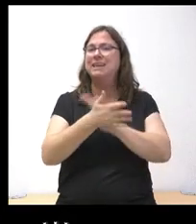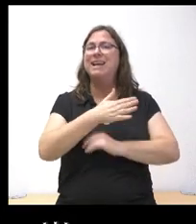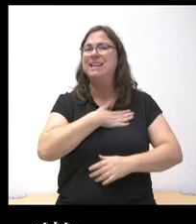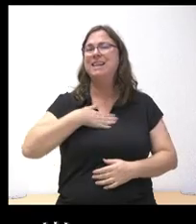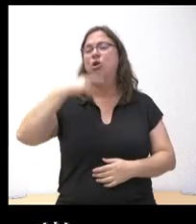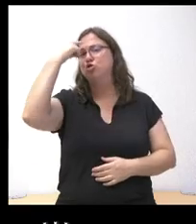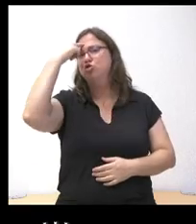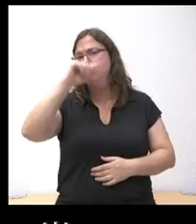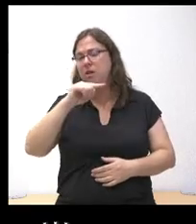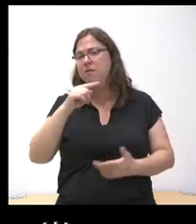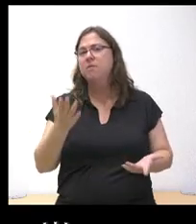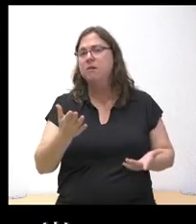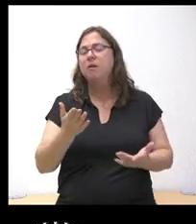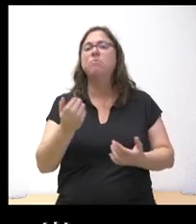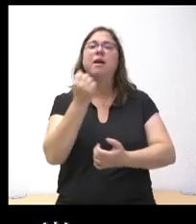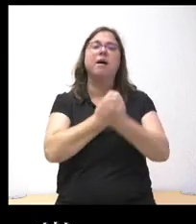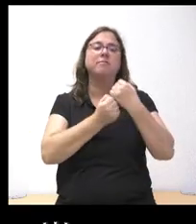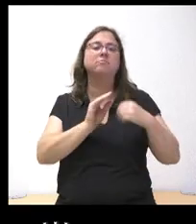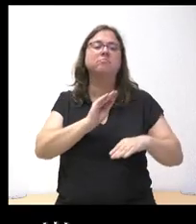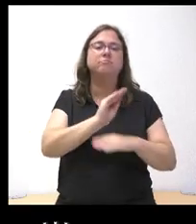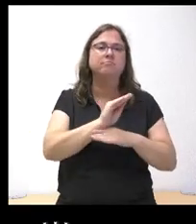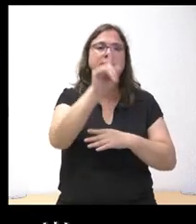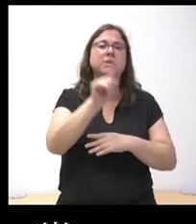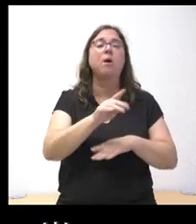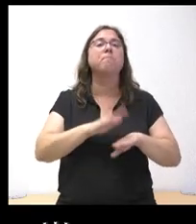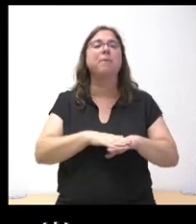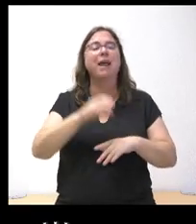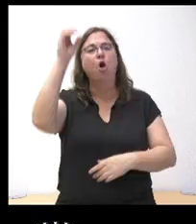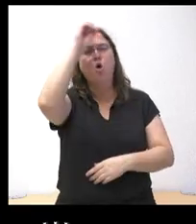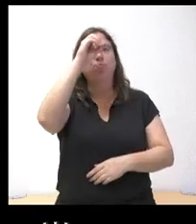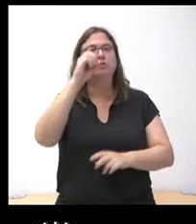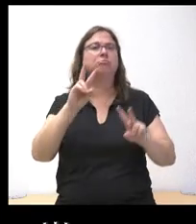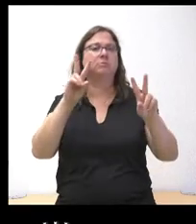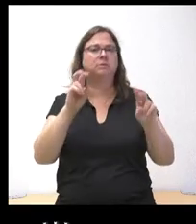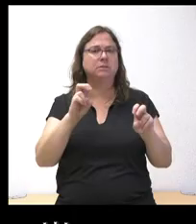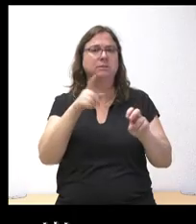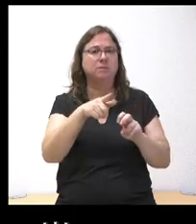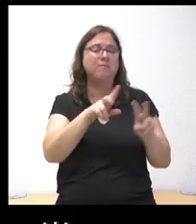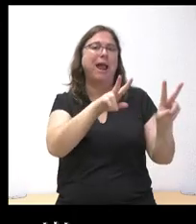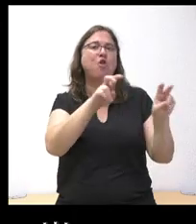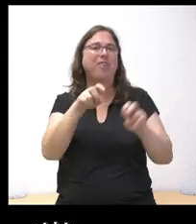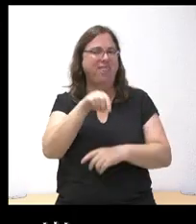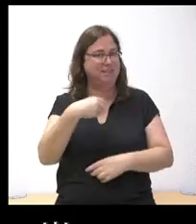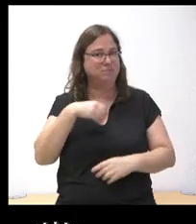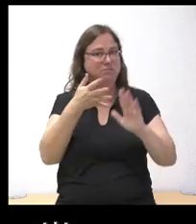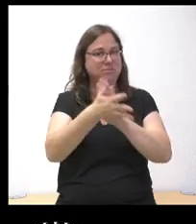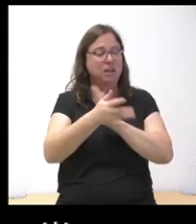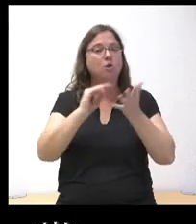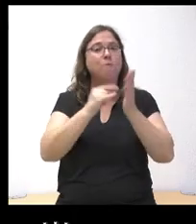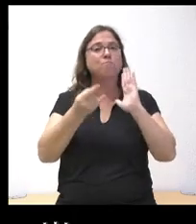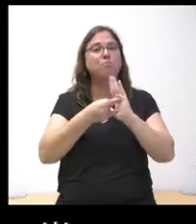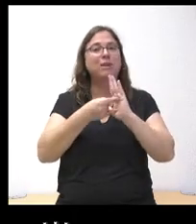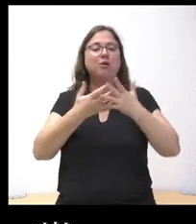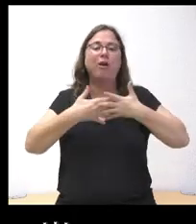cuál es, al contribuir económicamente con ello, cuál es su postura respecto a estas novedades del proyecto de la